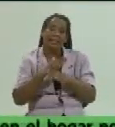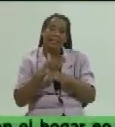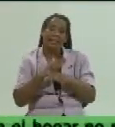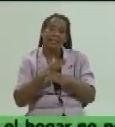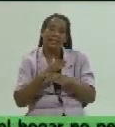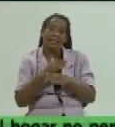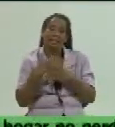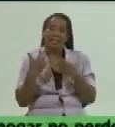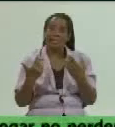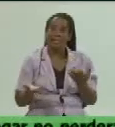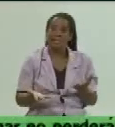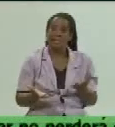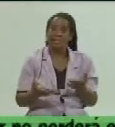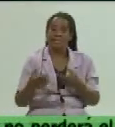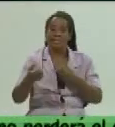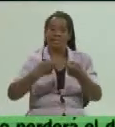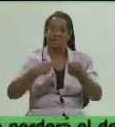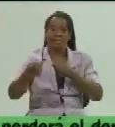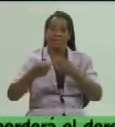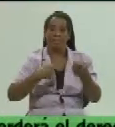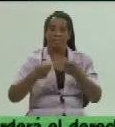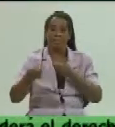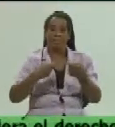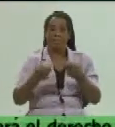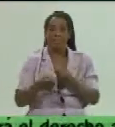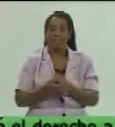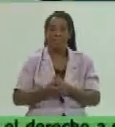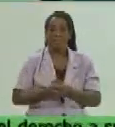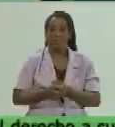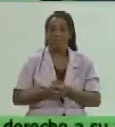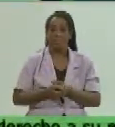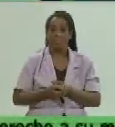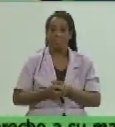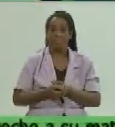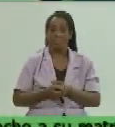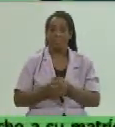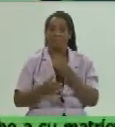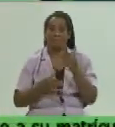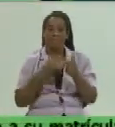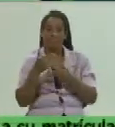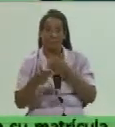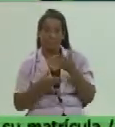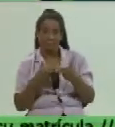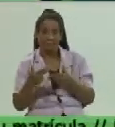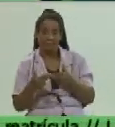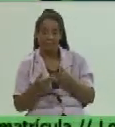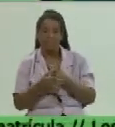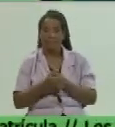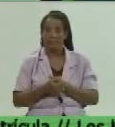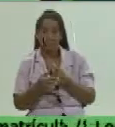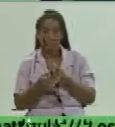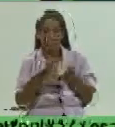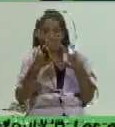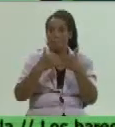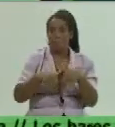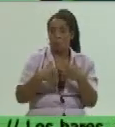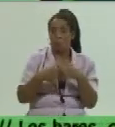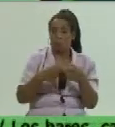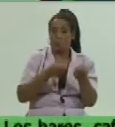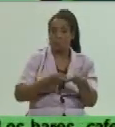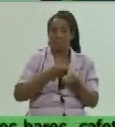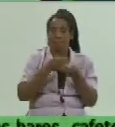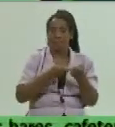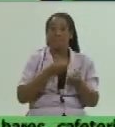de la comercialización minorista o sea la realización de la comercialización minorista de los productos agropecuarios la pueden